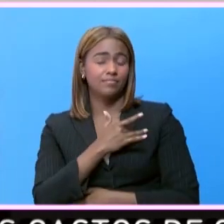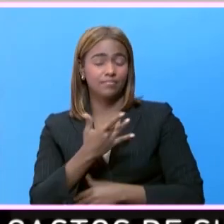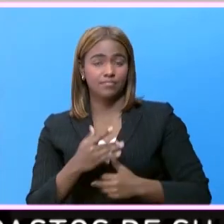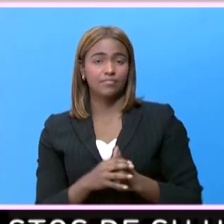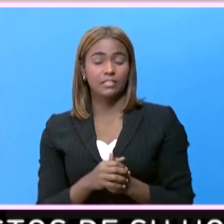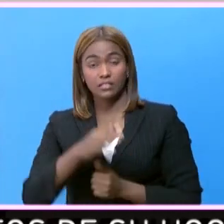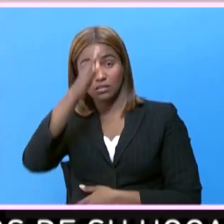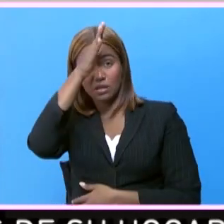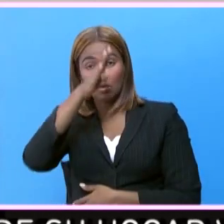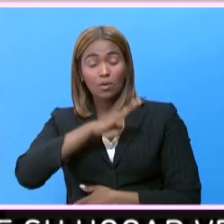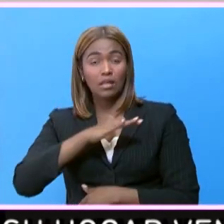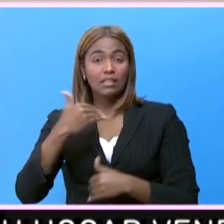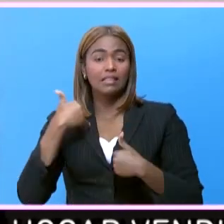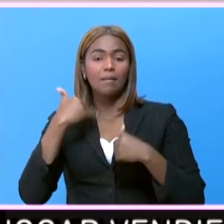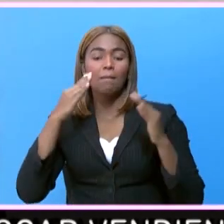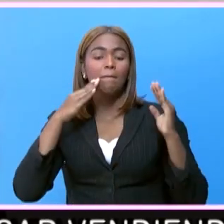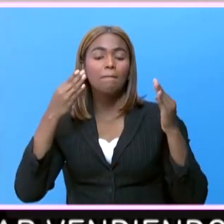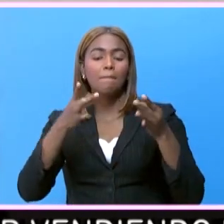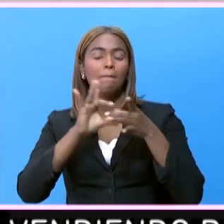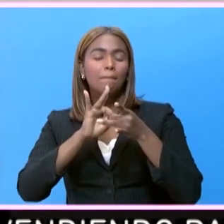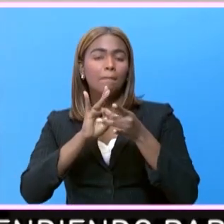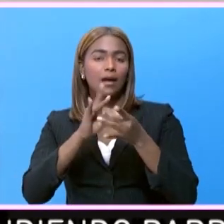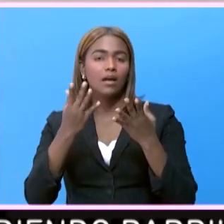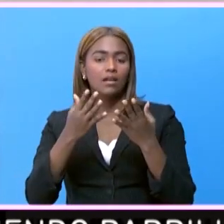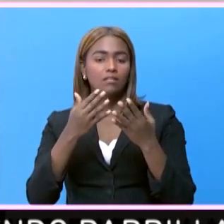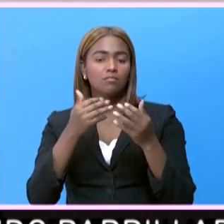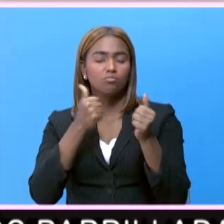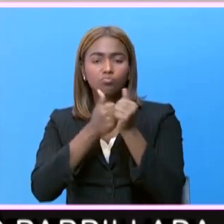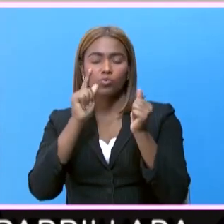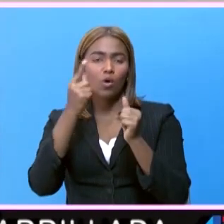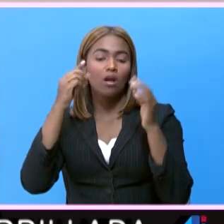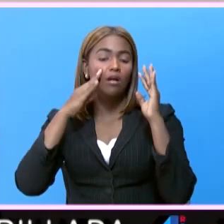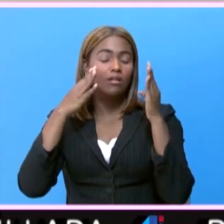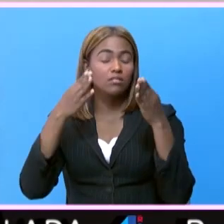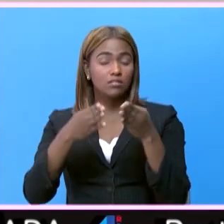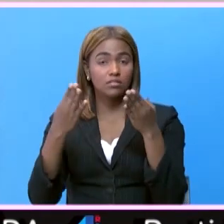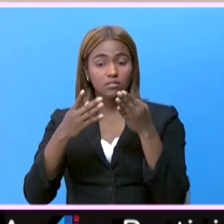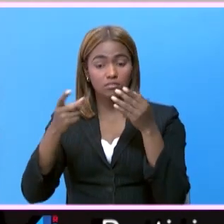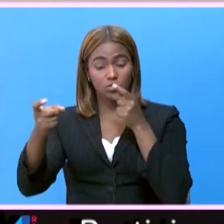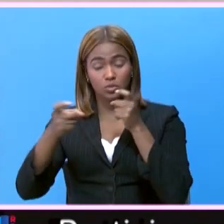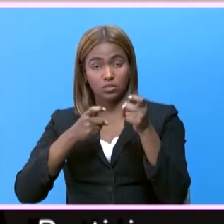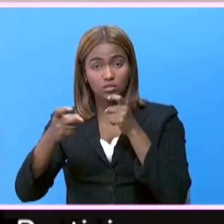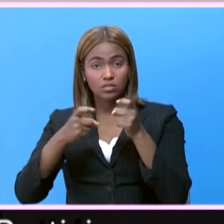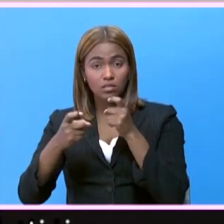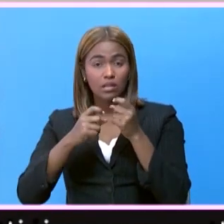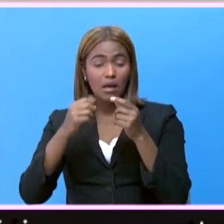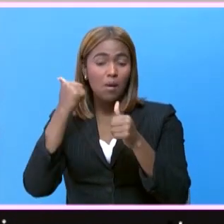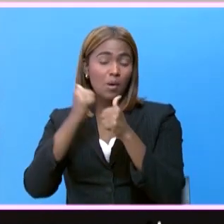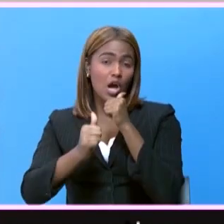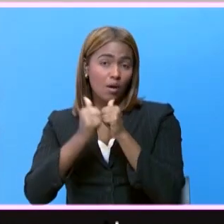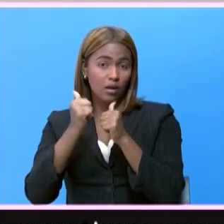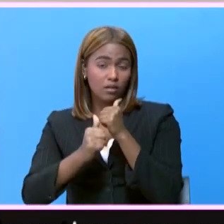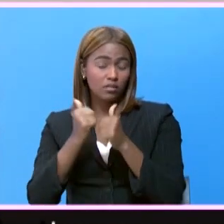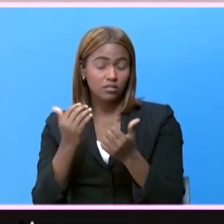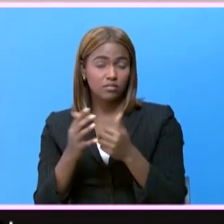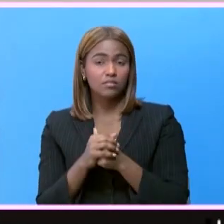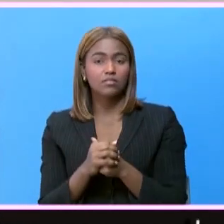hombre es más encerrado en sí misma, maneja los conflictos